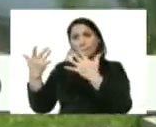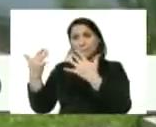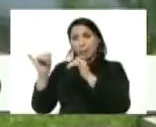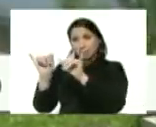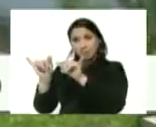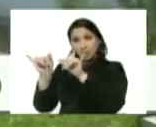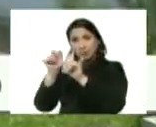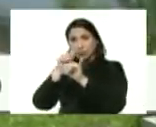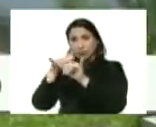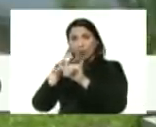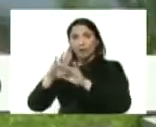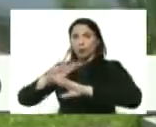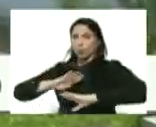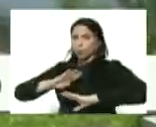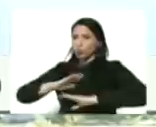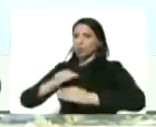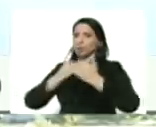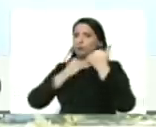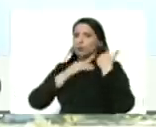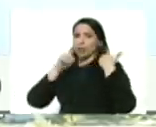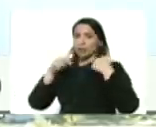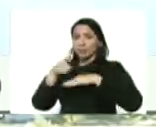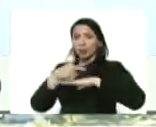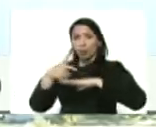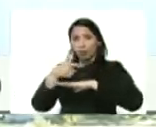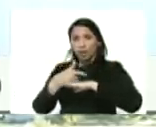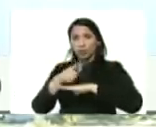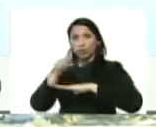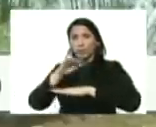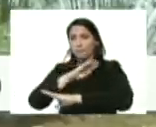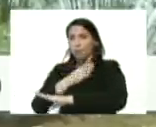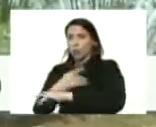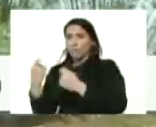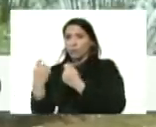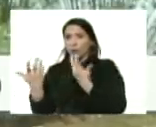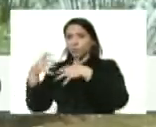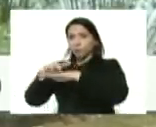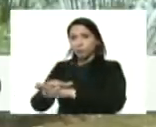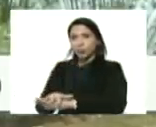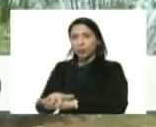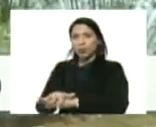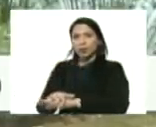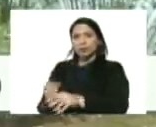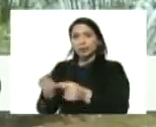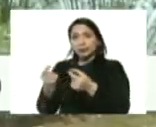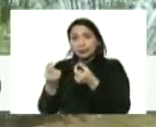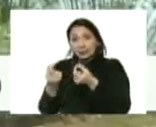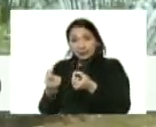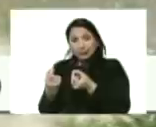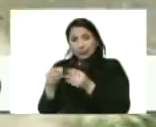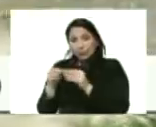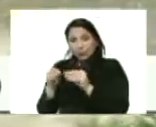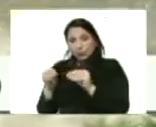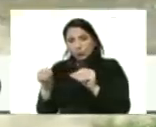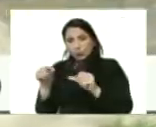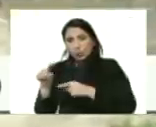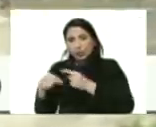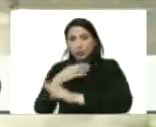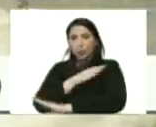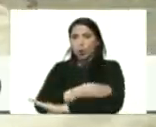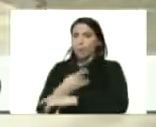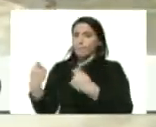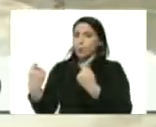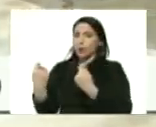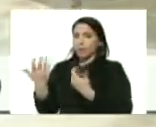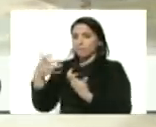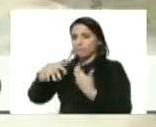con corresponsabilidad gobierno y poder popular un granito de arena del poder popular y un granito